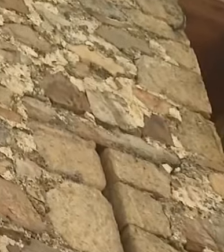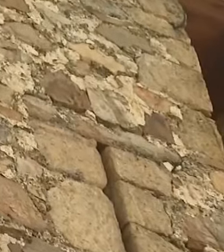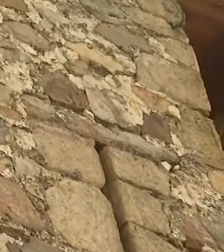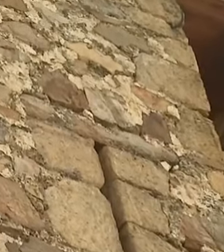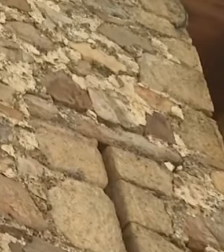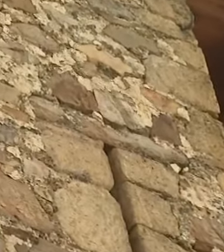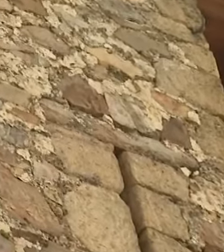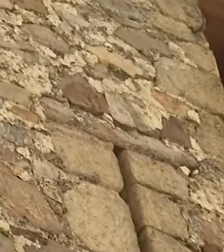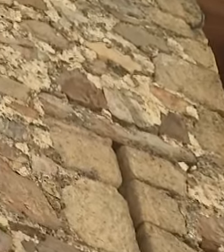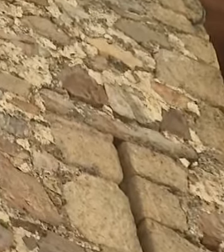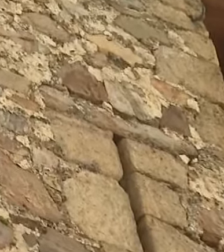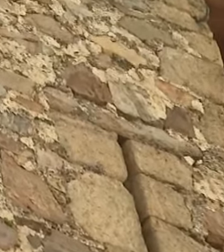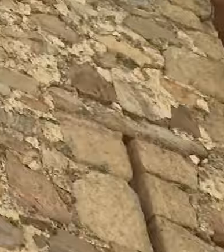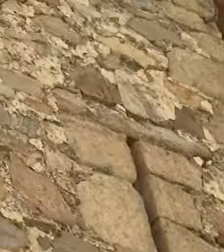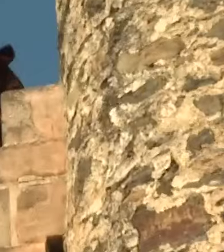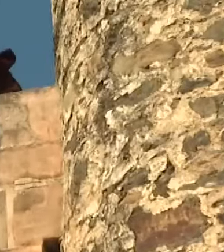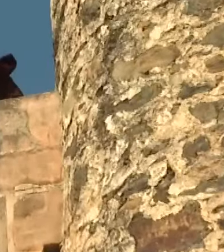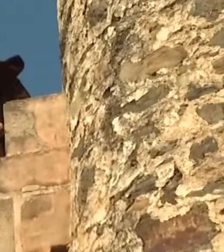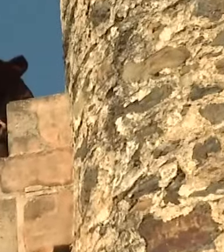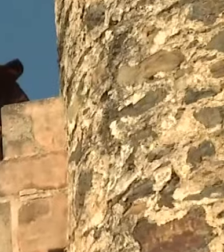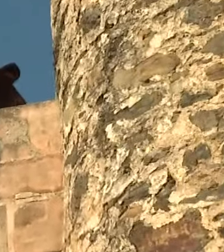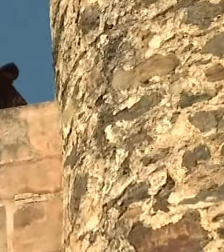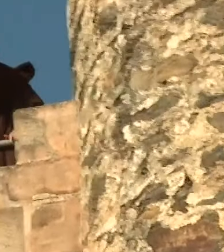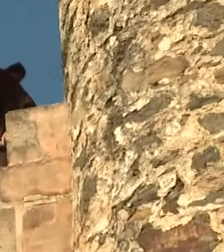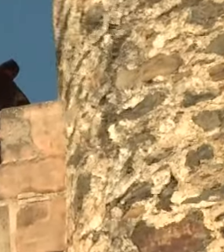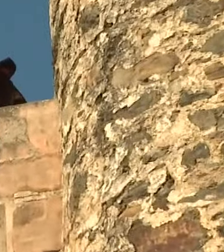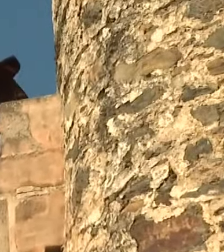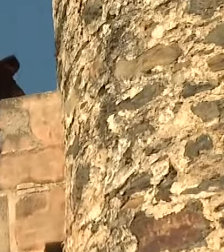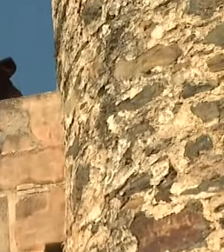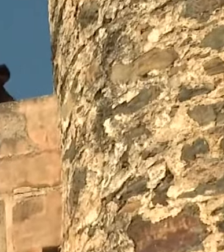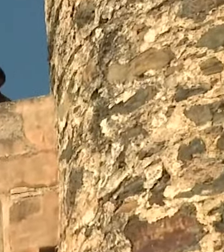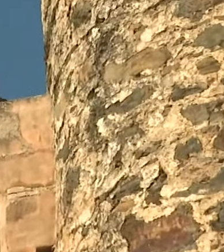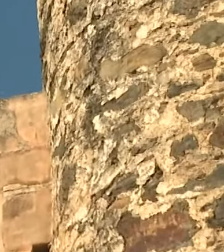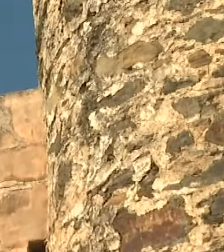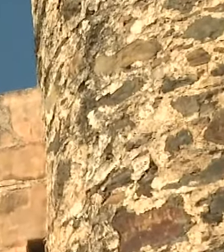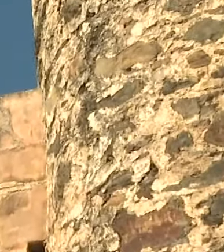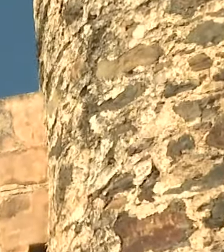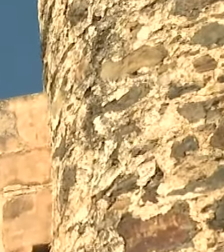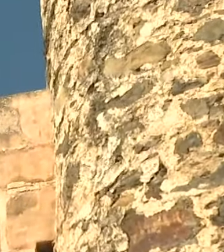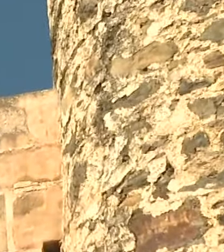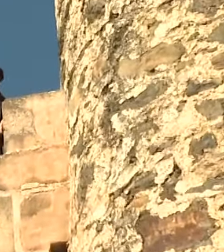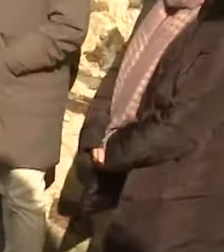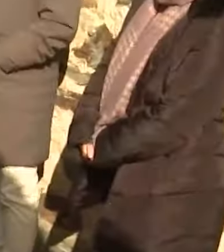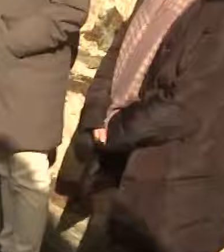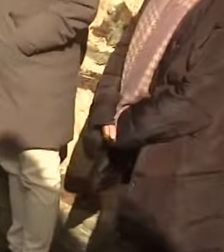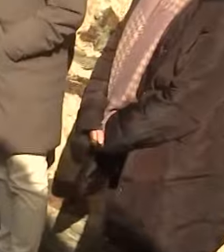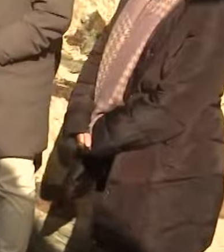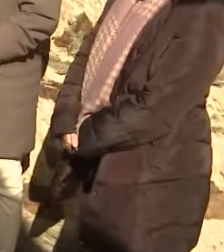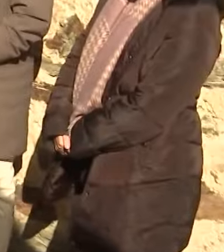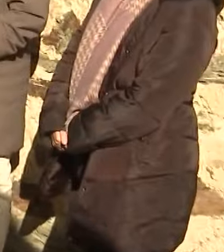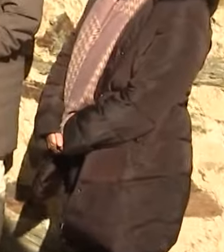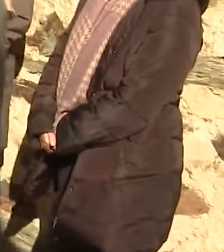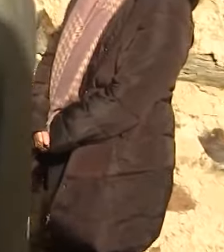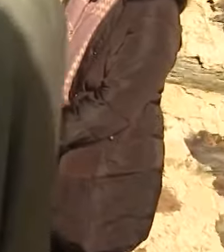Vienen por la falta de Ponte Conjavier. Esos malditos bastardos descubrirán que no nos va a hacer tan fácil el asalto. Queremos